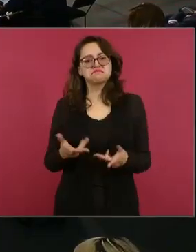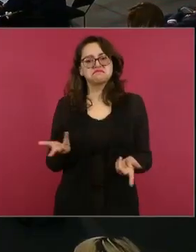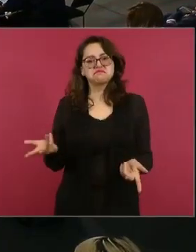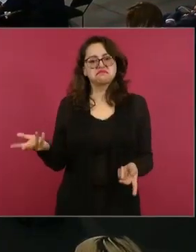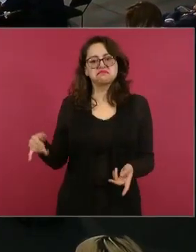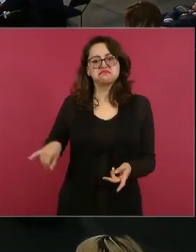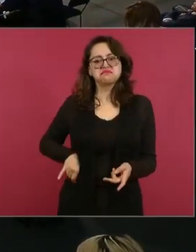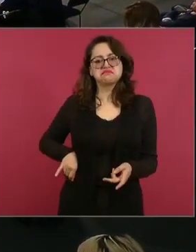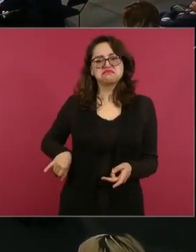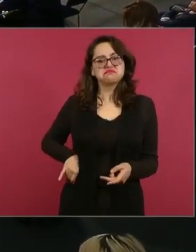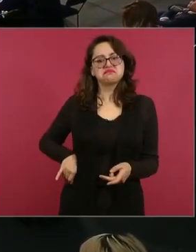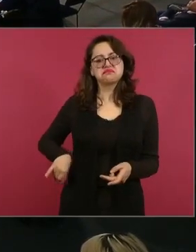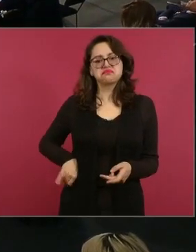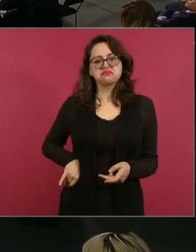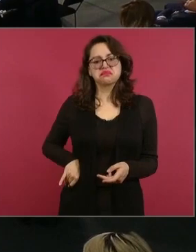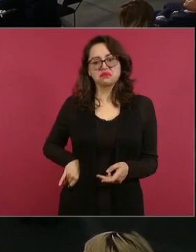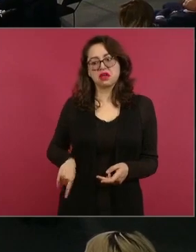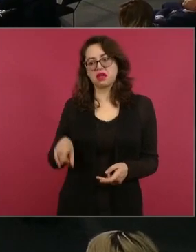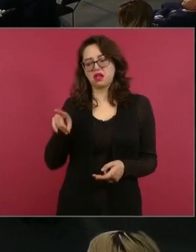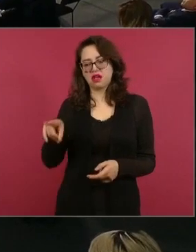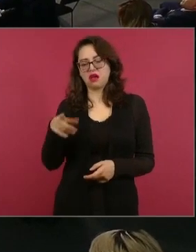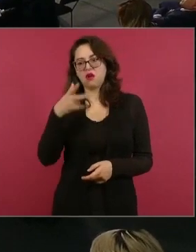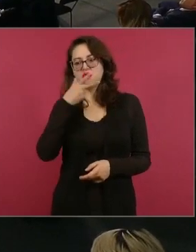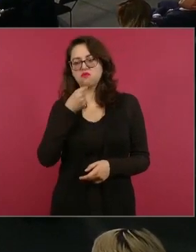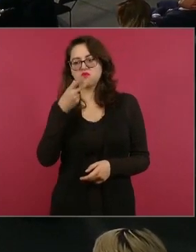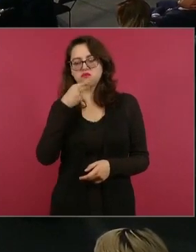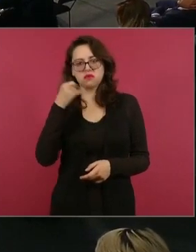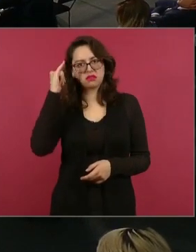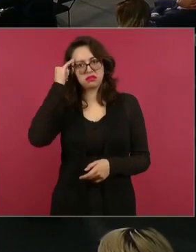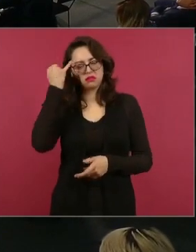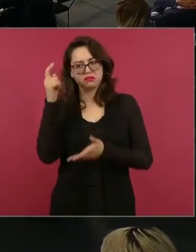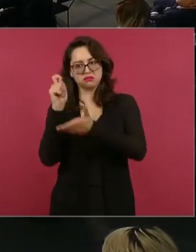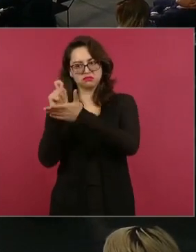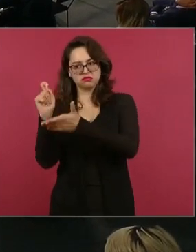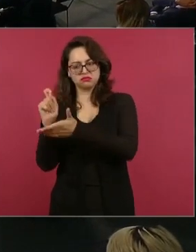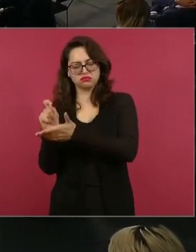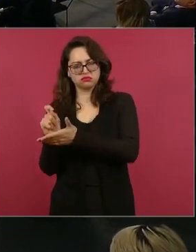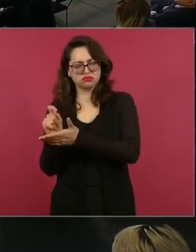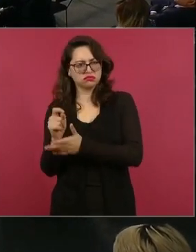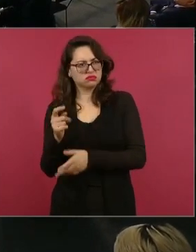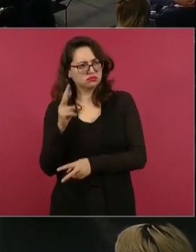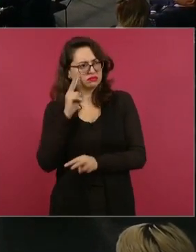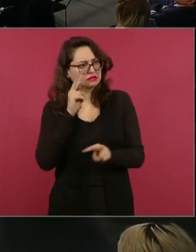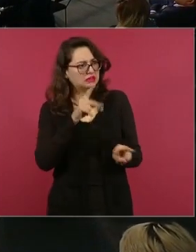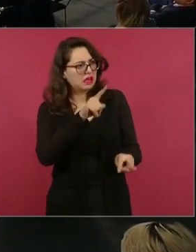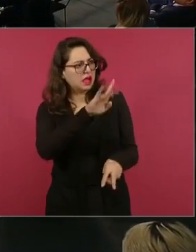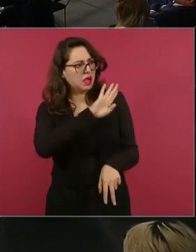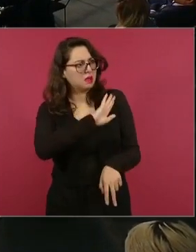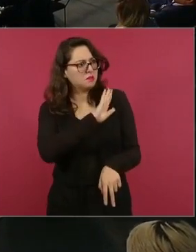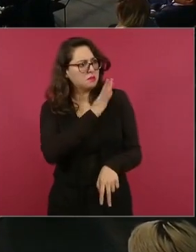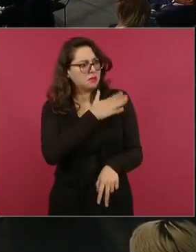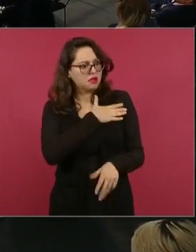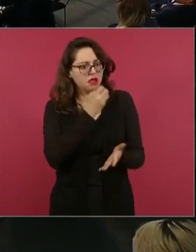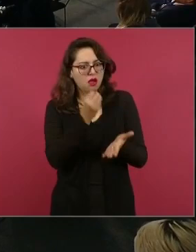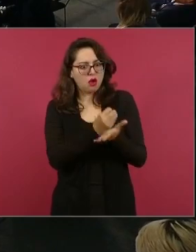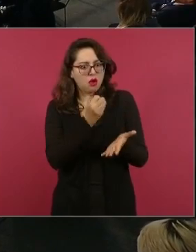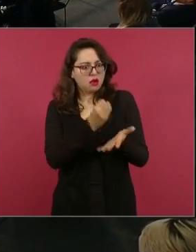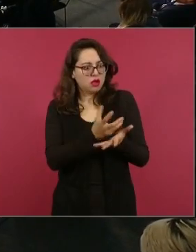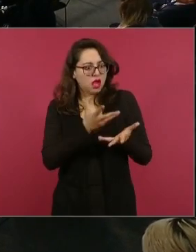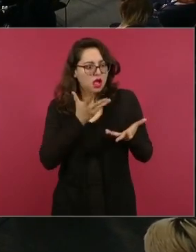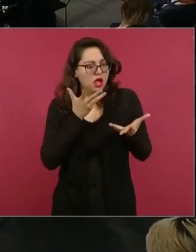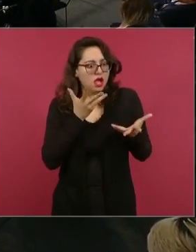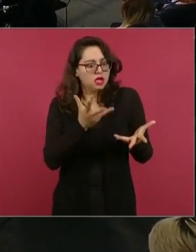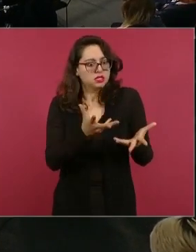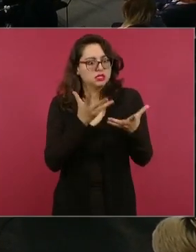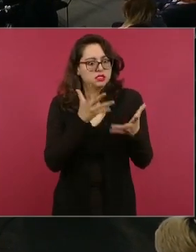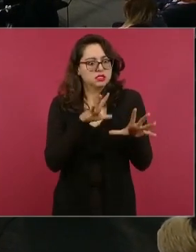forma en que se ambicionaba el oro, la primera fiebre